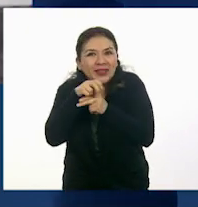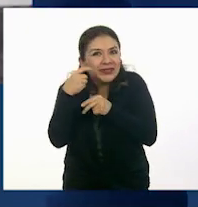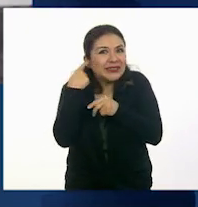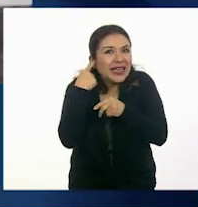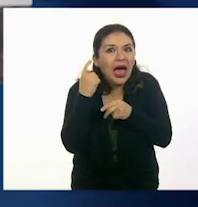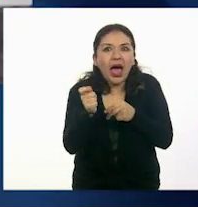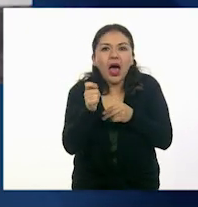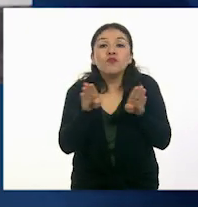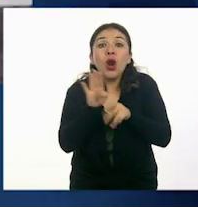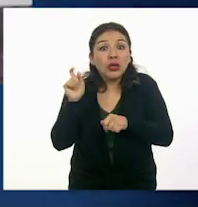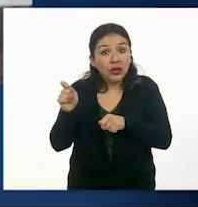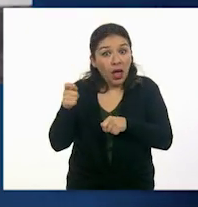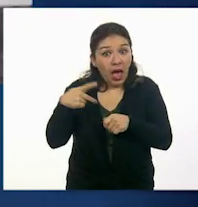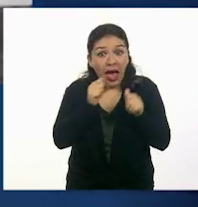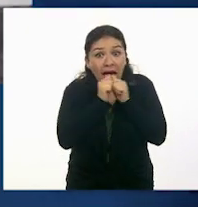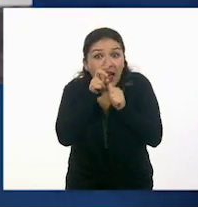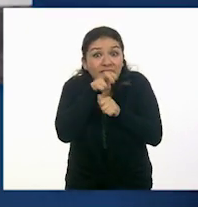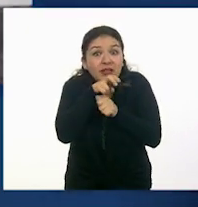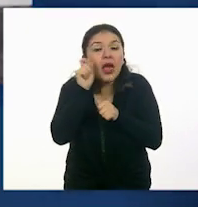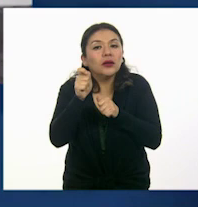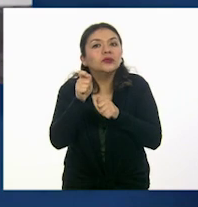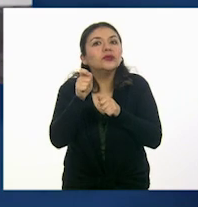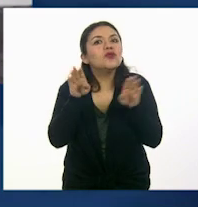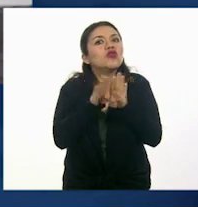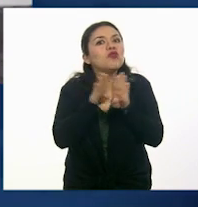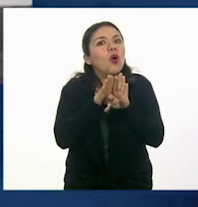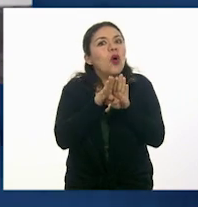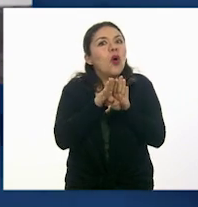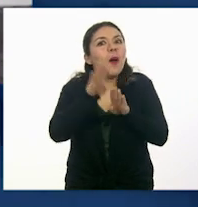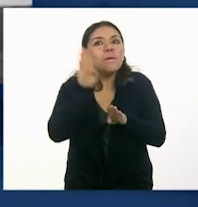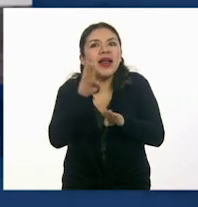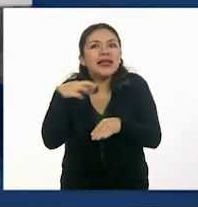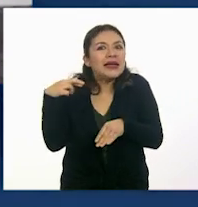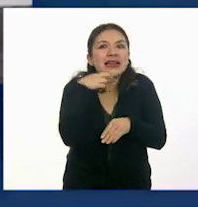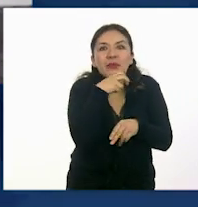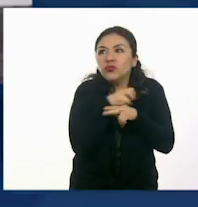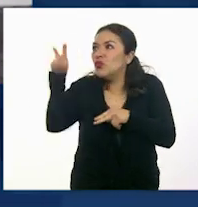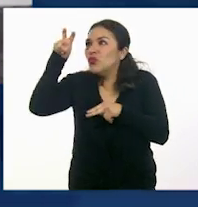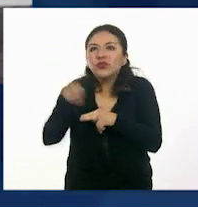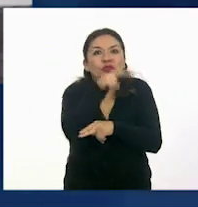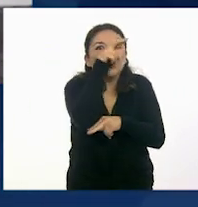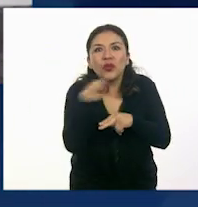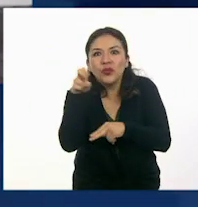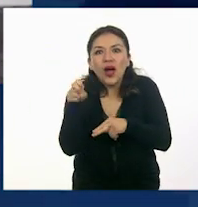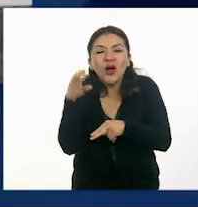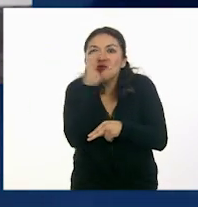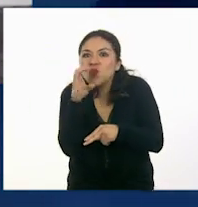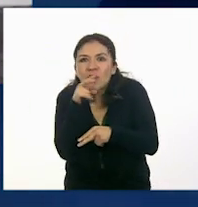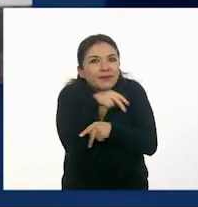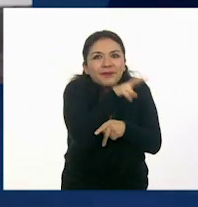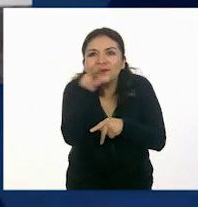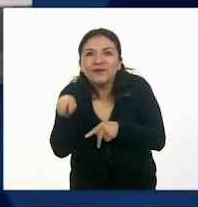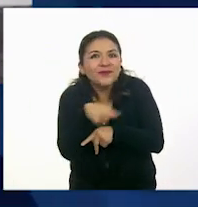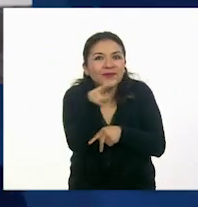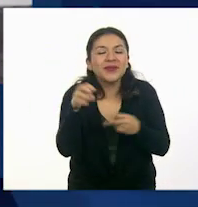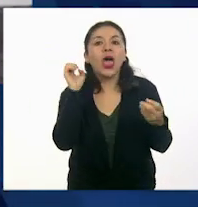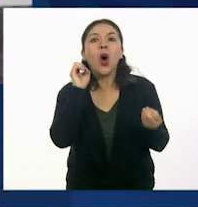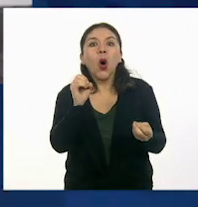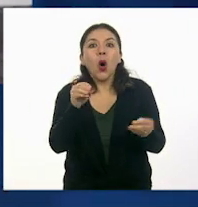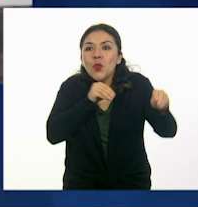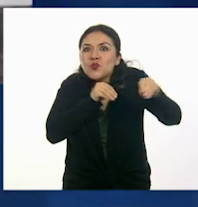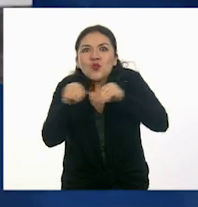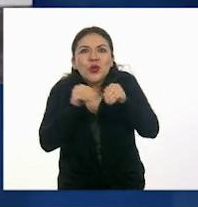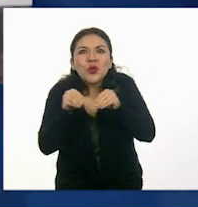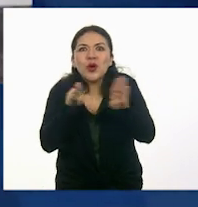Porque las ardillas pueden ser como muy repentinas y muy curiosas, y se